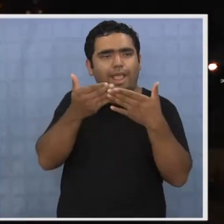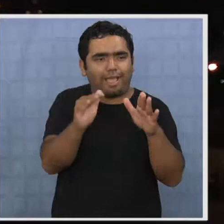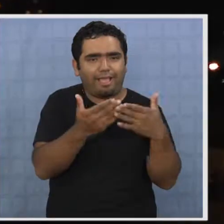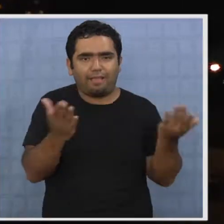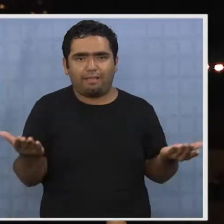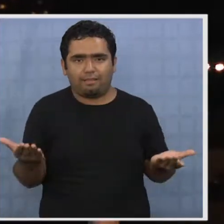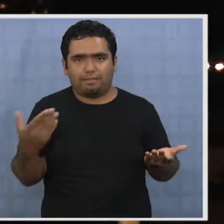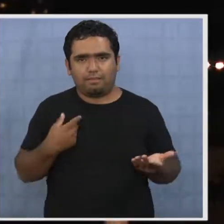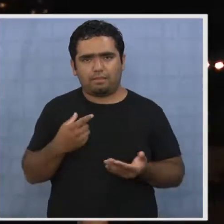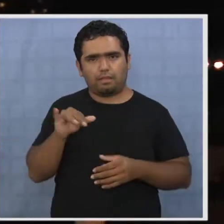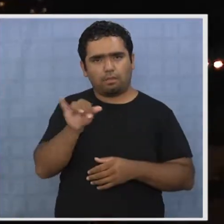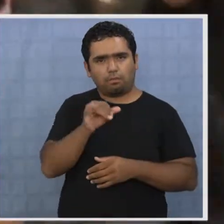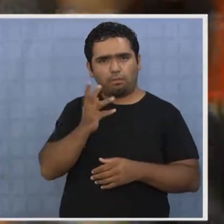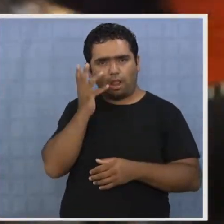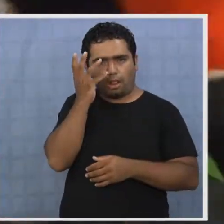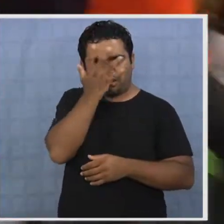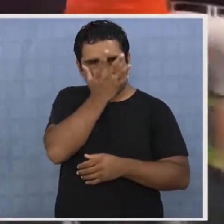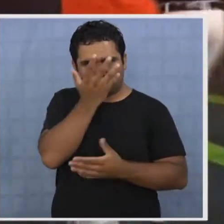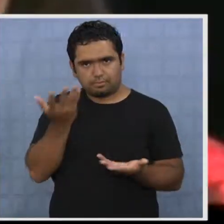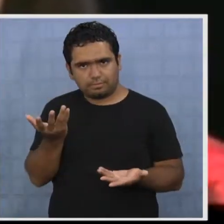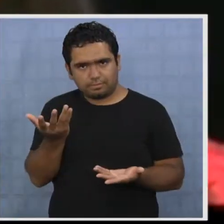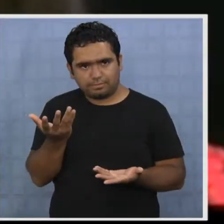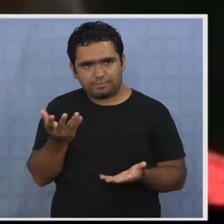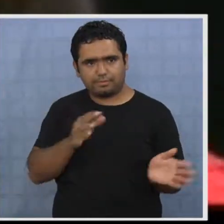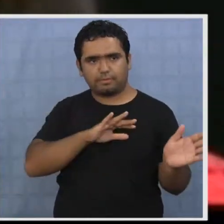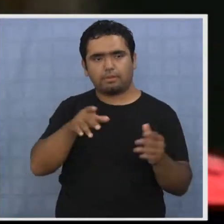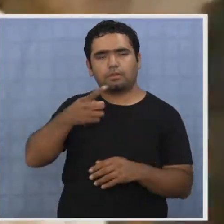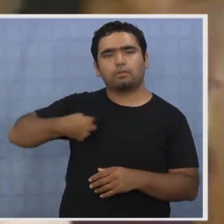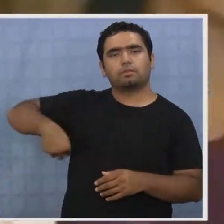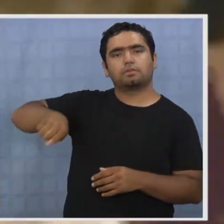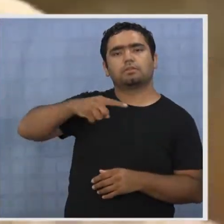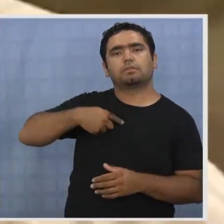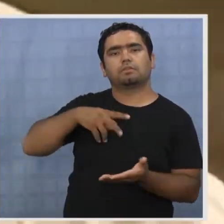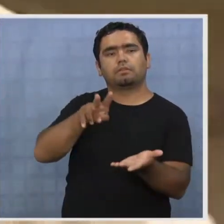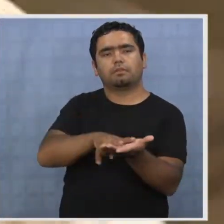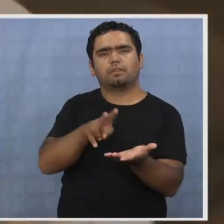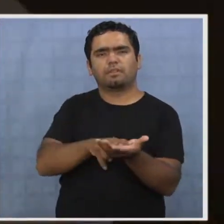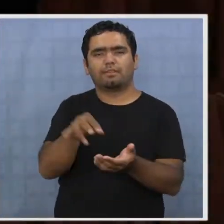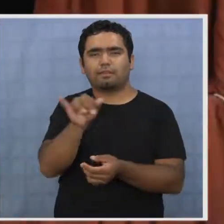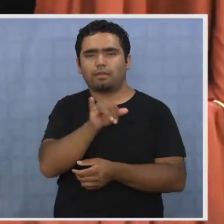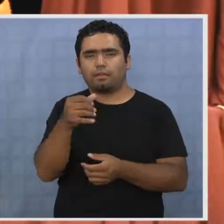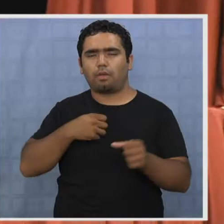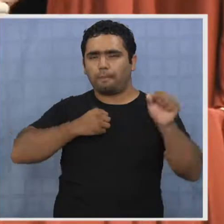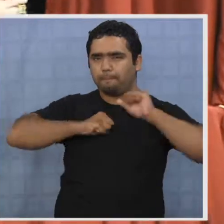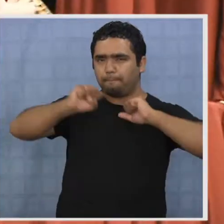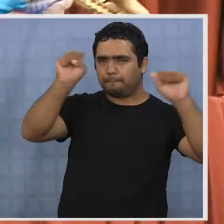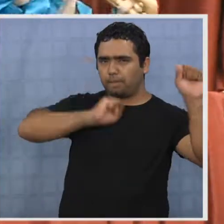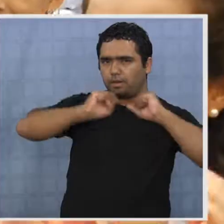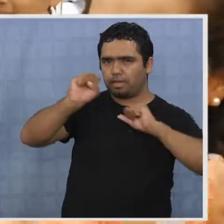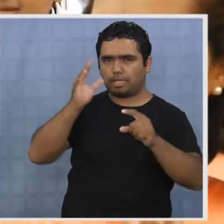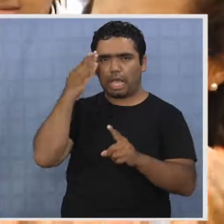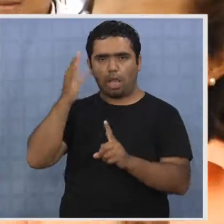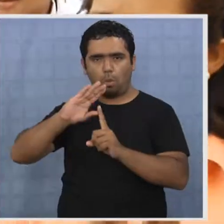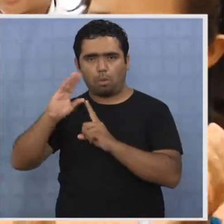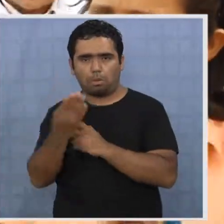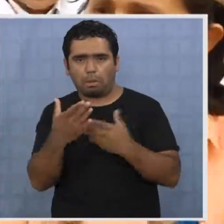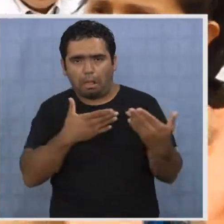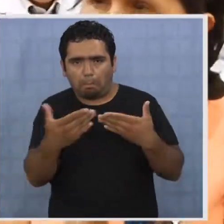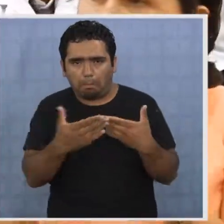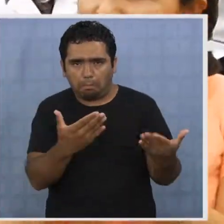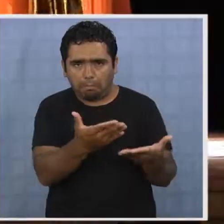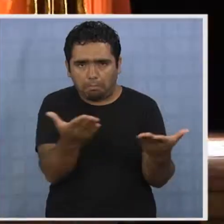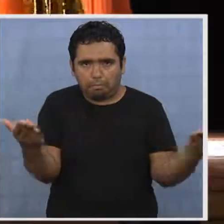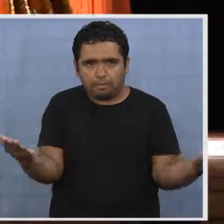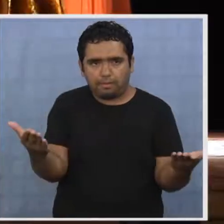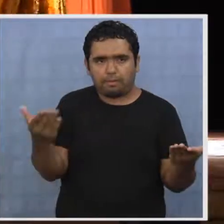es un estado de cosas complejos. Nuestra realidad hablaría de carencia de políticas culturales, no solo